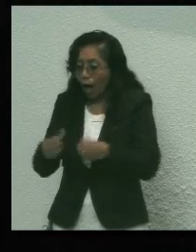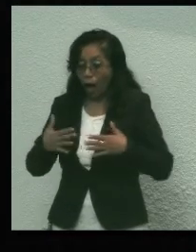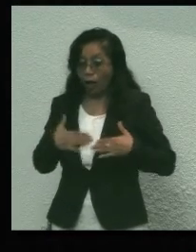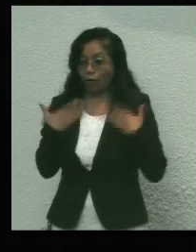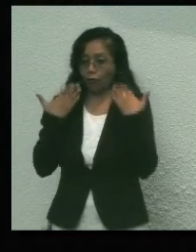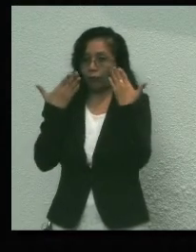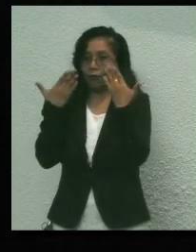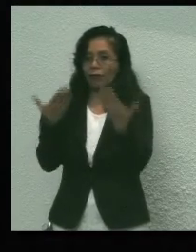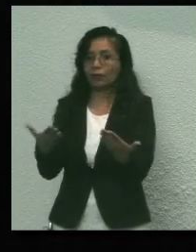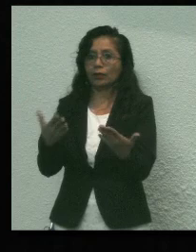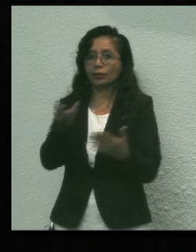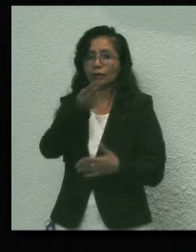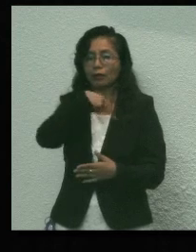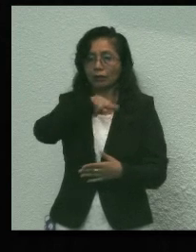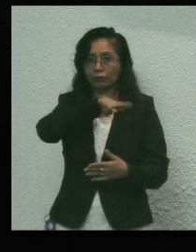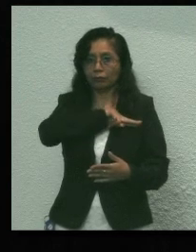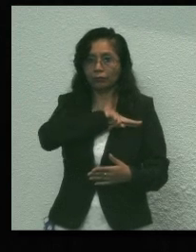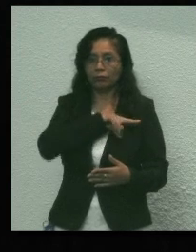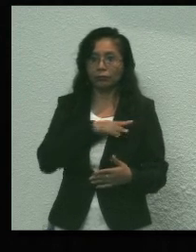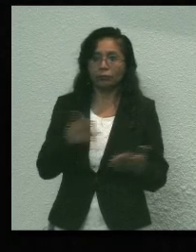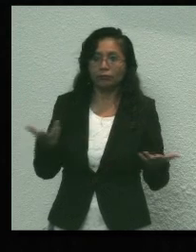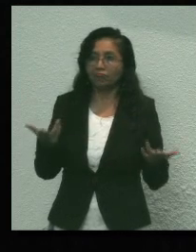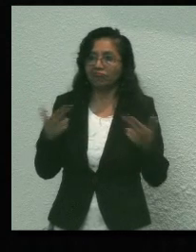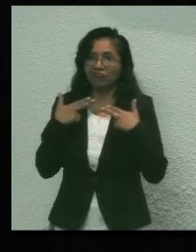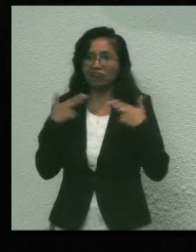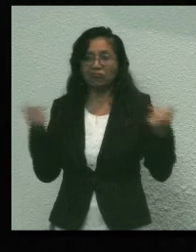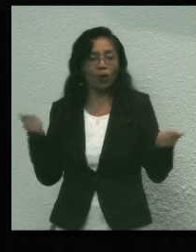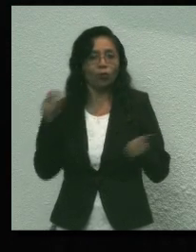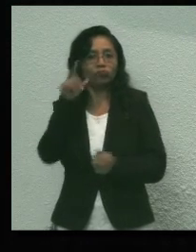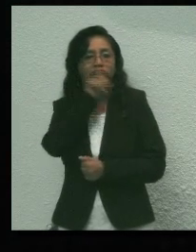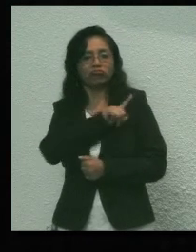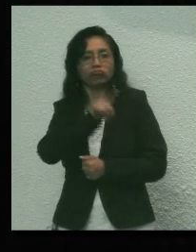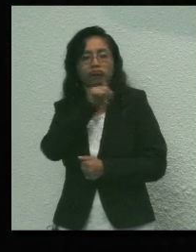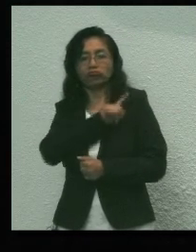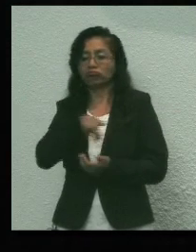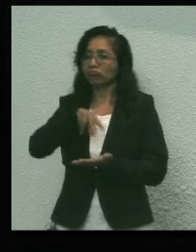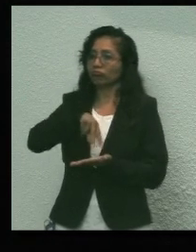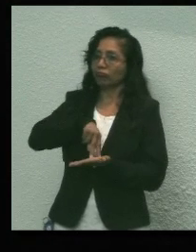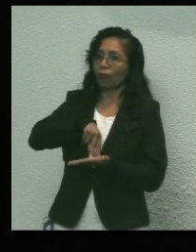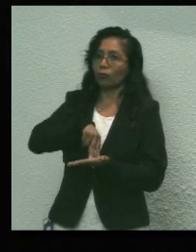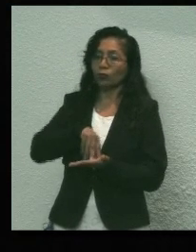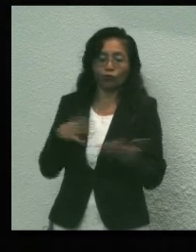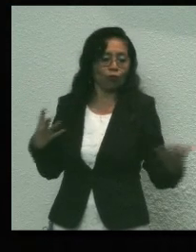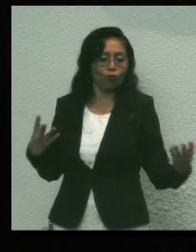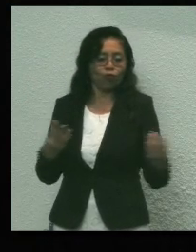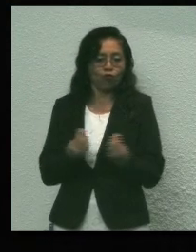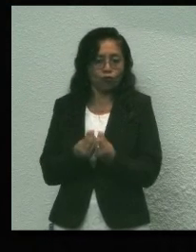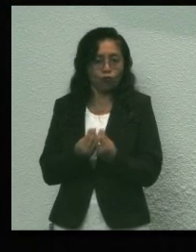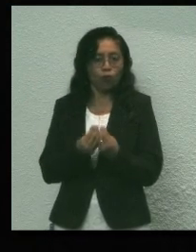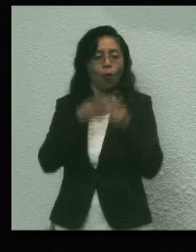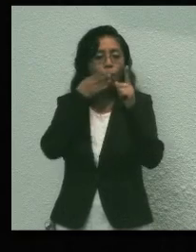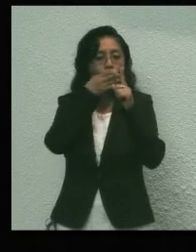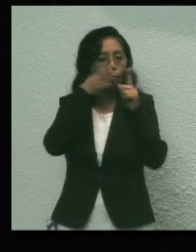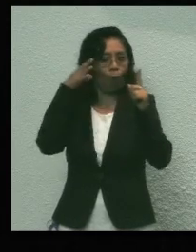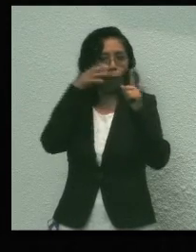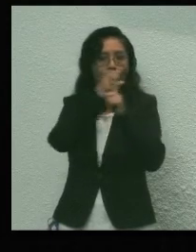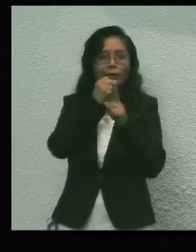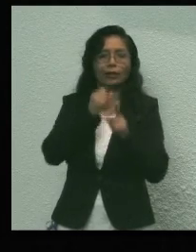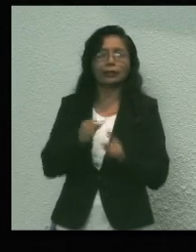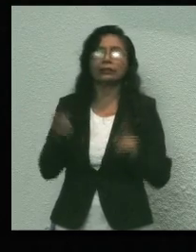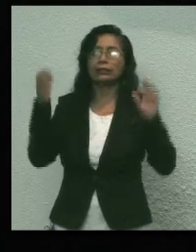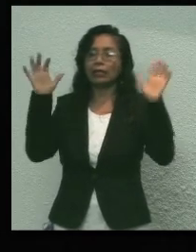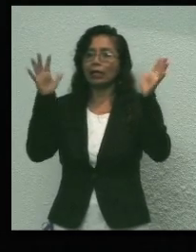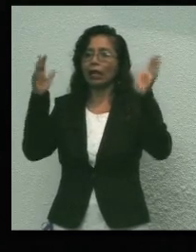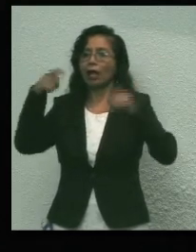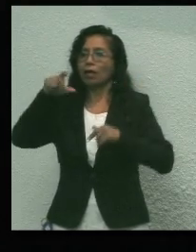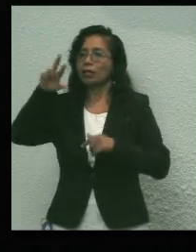nosotros mismos. Que nadie se sienta solo en esta tierra. Juntos lo lograremos. Que viva Quintana Roo.